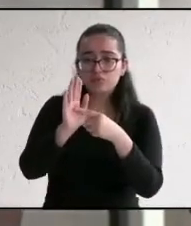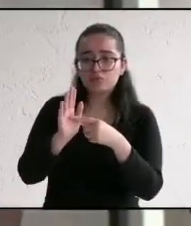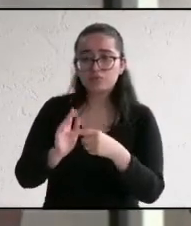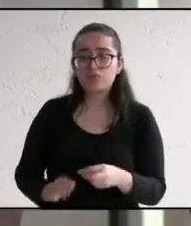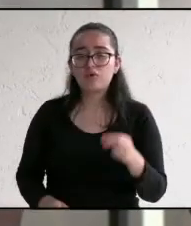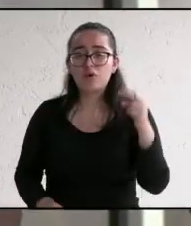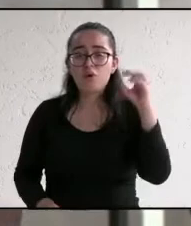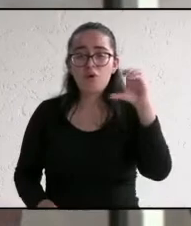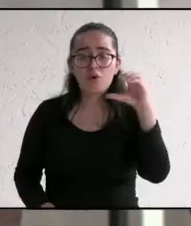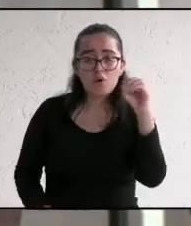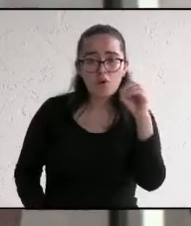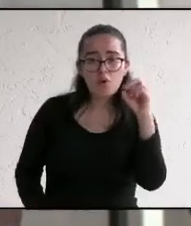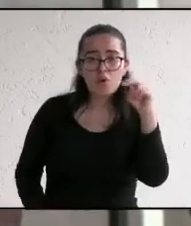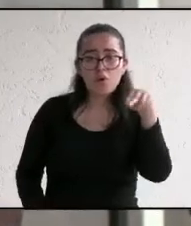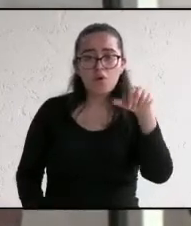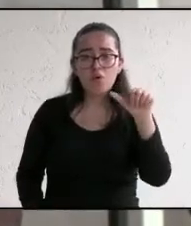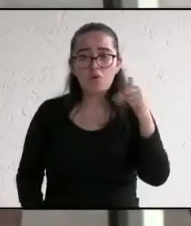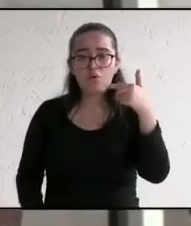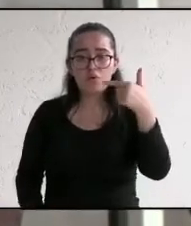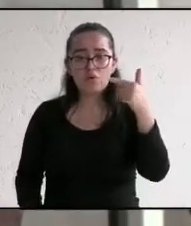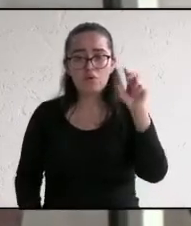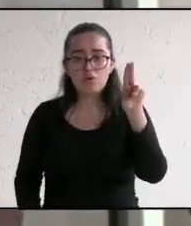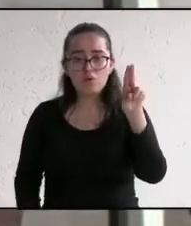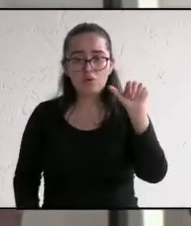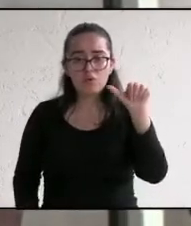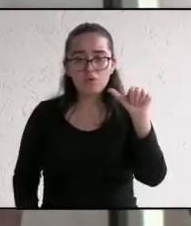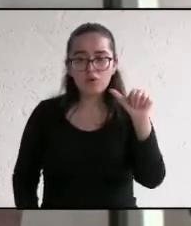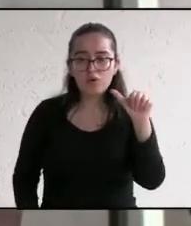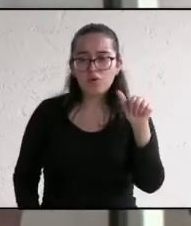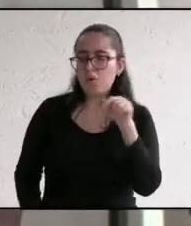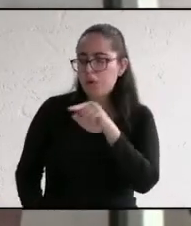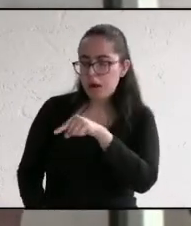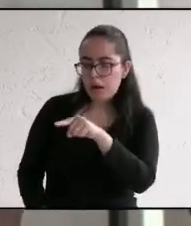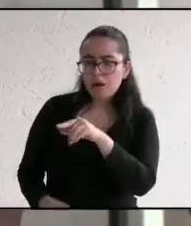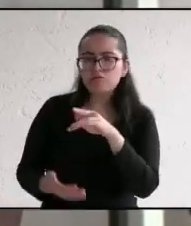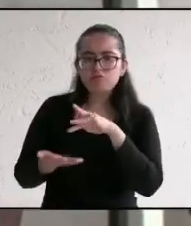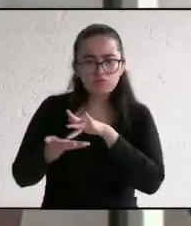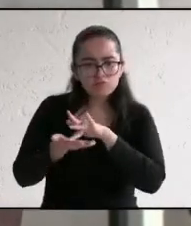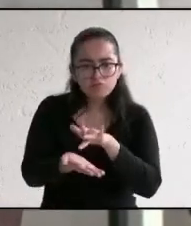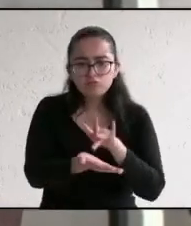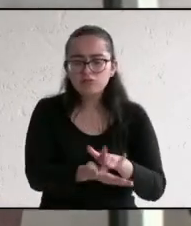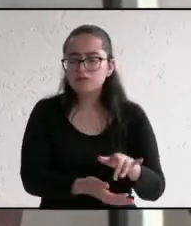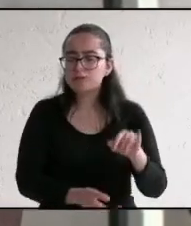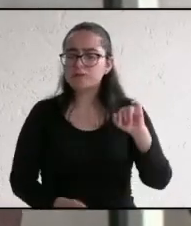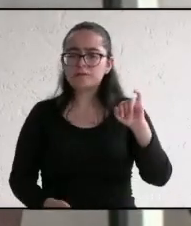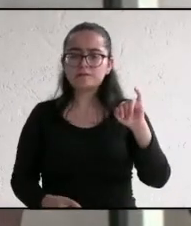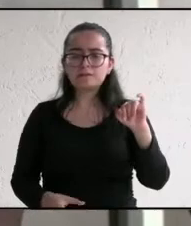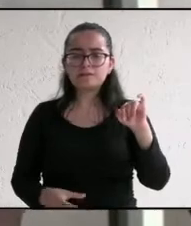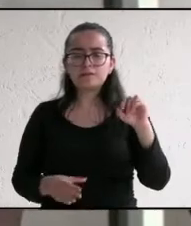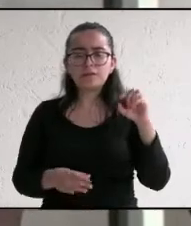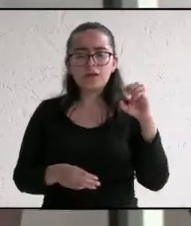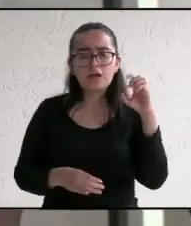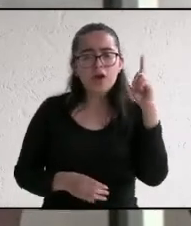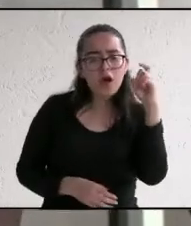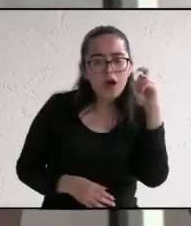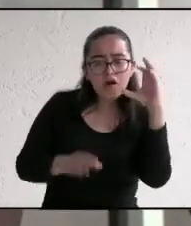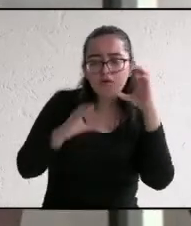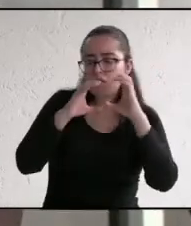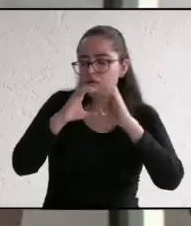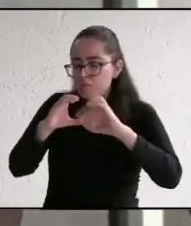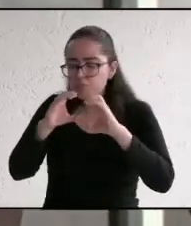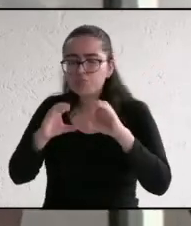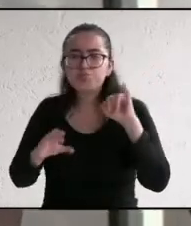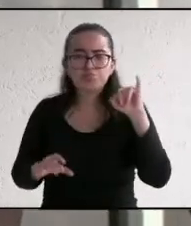donde brinda su apoyo y su ayuda para todas las gestiones necesarias para la protección del agua o para la gestión para